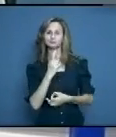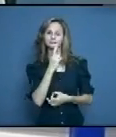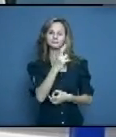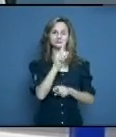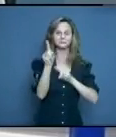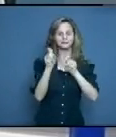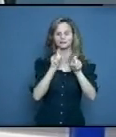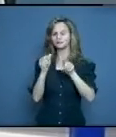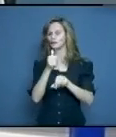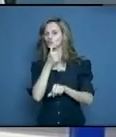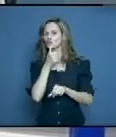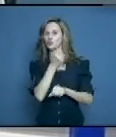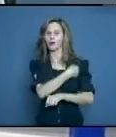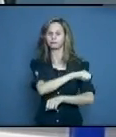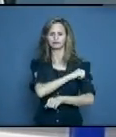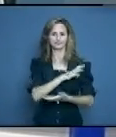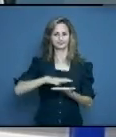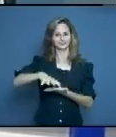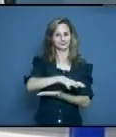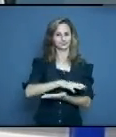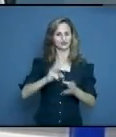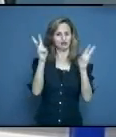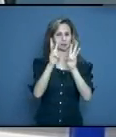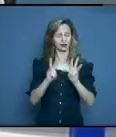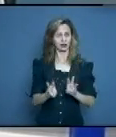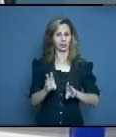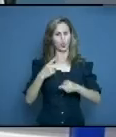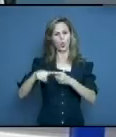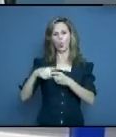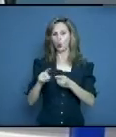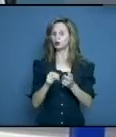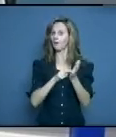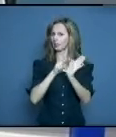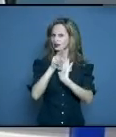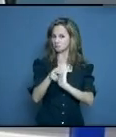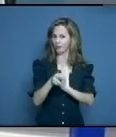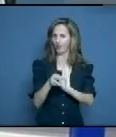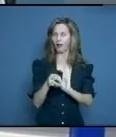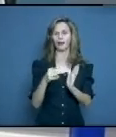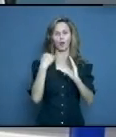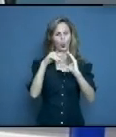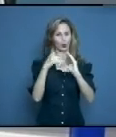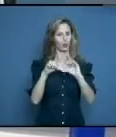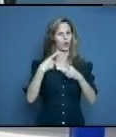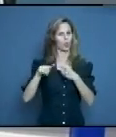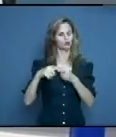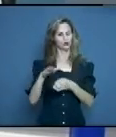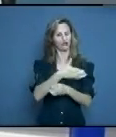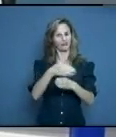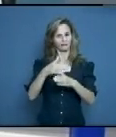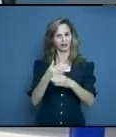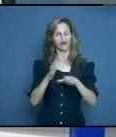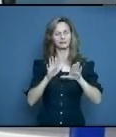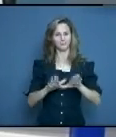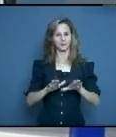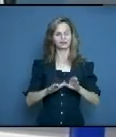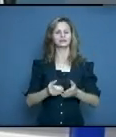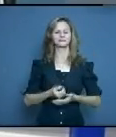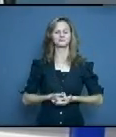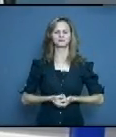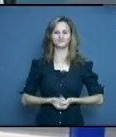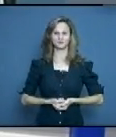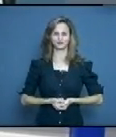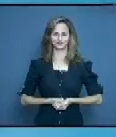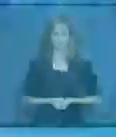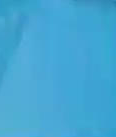población que nos llegan a través de la red de redes y también a través de nuestro correo electrónico. Hacemos una pausa y seguimos en nuestra revista especial.